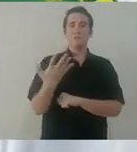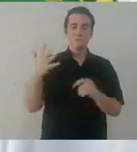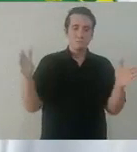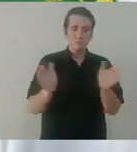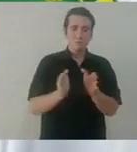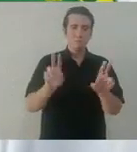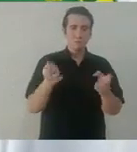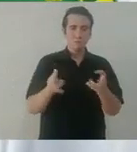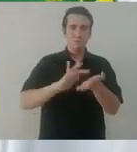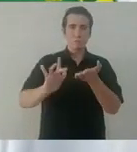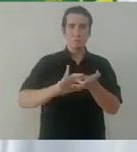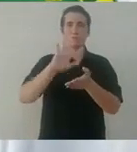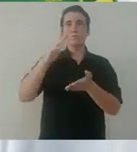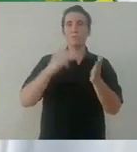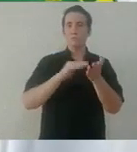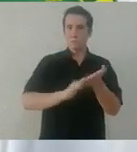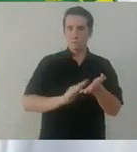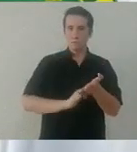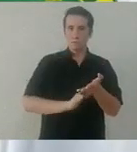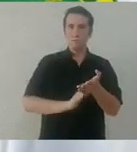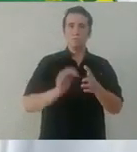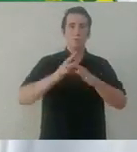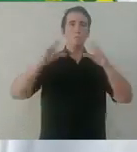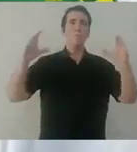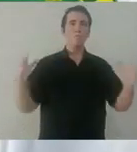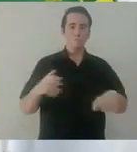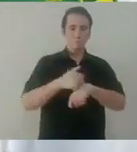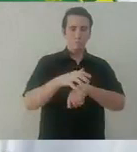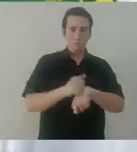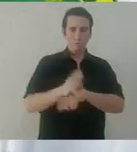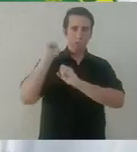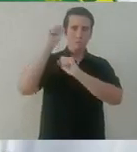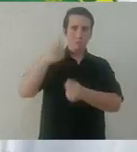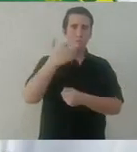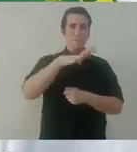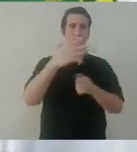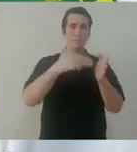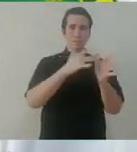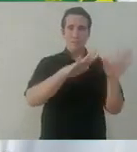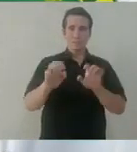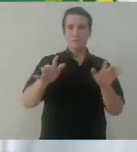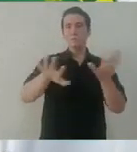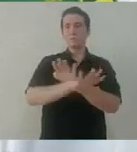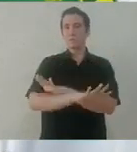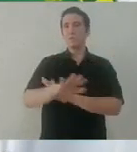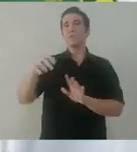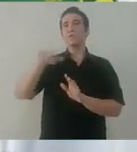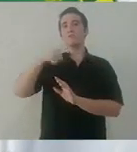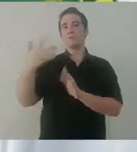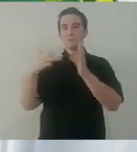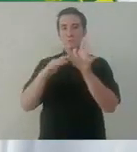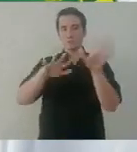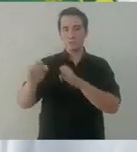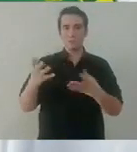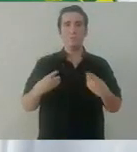negocios con apoyos de hasta 50.000 pesos. Aumentamos el padrón de pescadores y de 10.500 pasamos a 12.500 beneficiarios